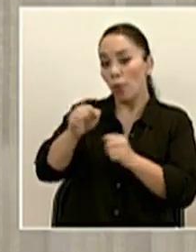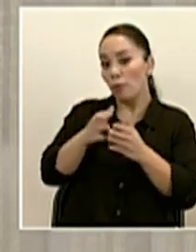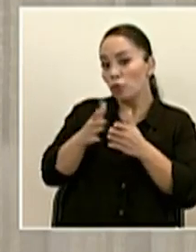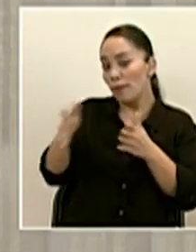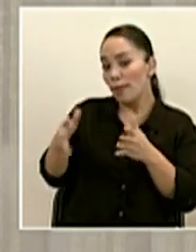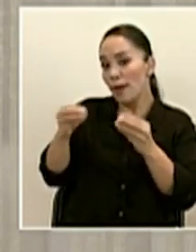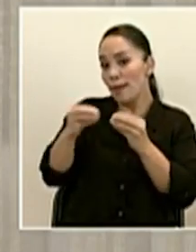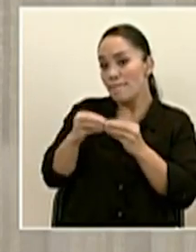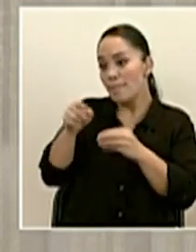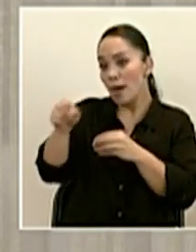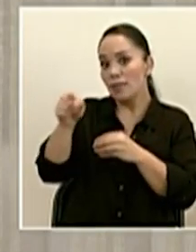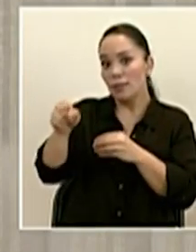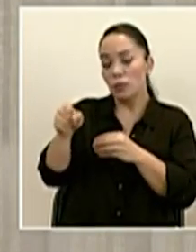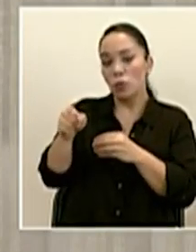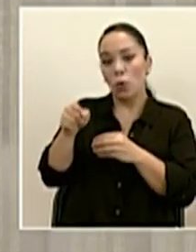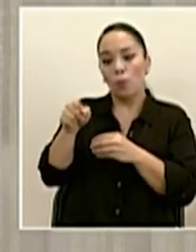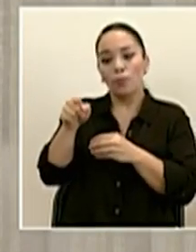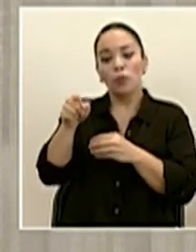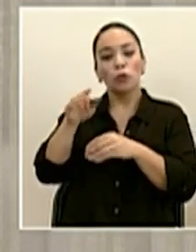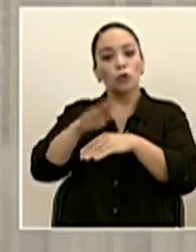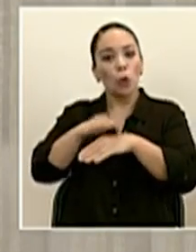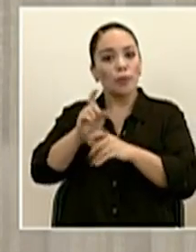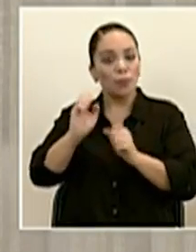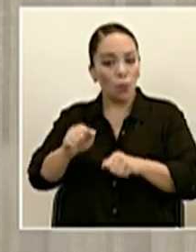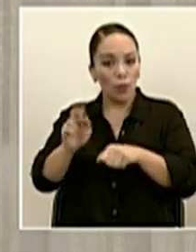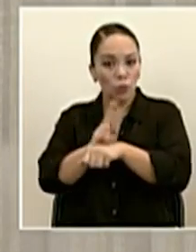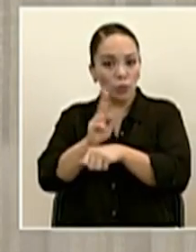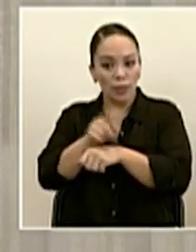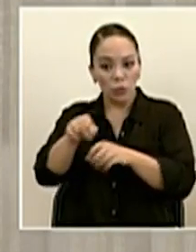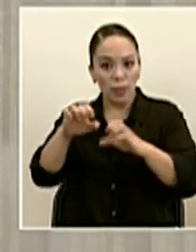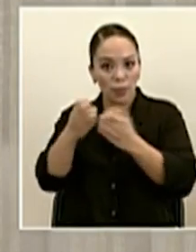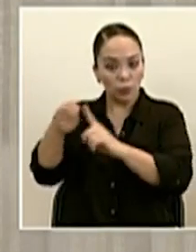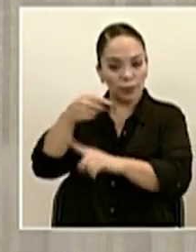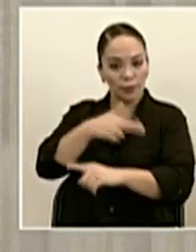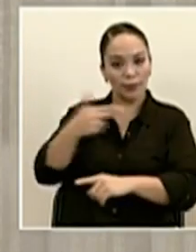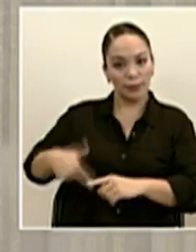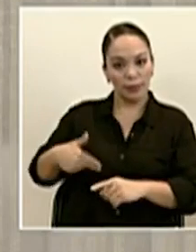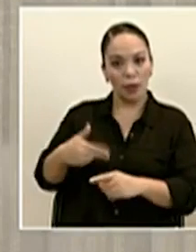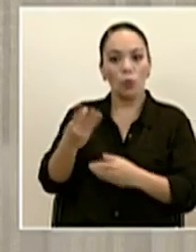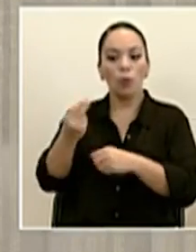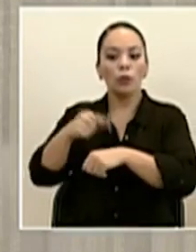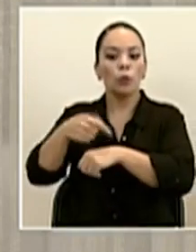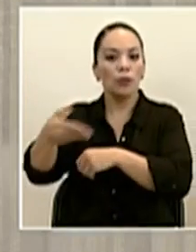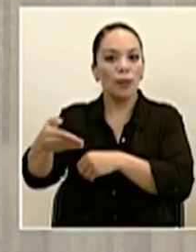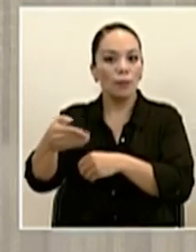que esa donación de China se puede utilizar y cuánto van a tardar esas pruebas.